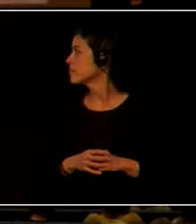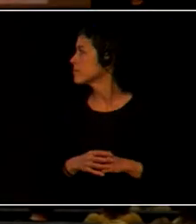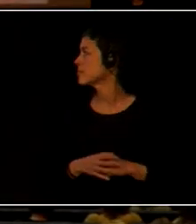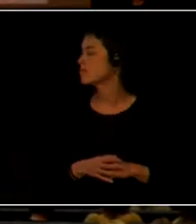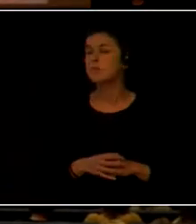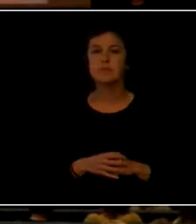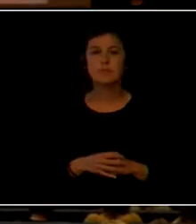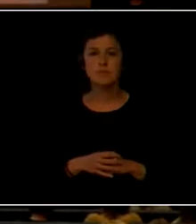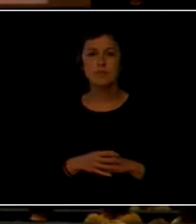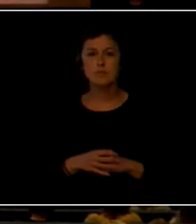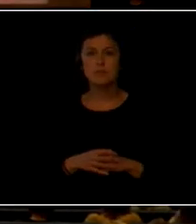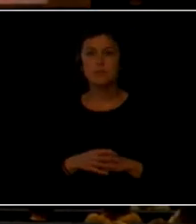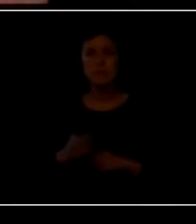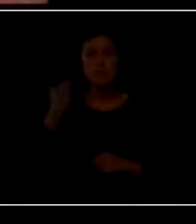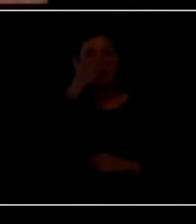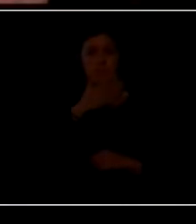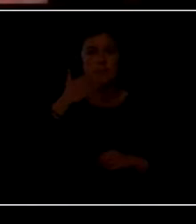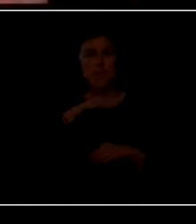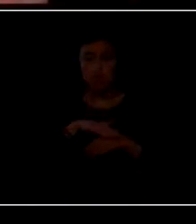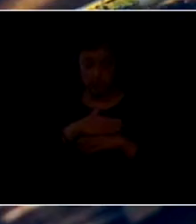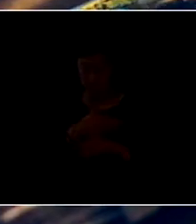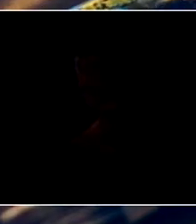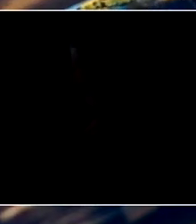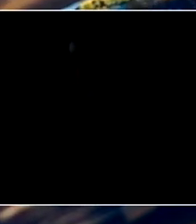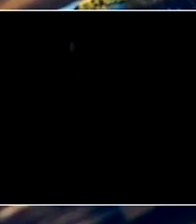Denon eskola bat eraikitzen ari gara.